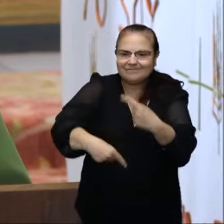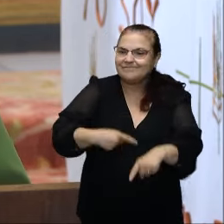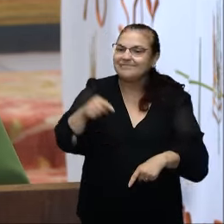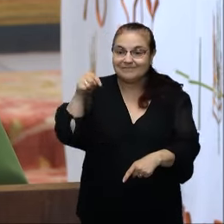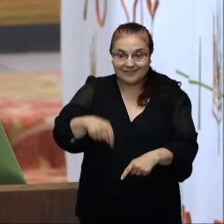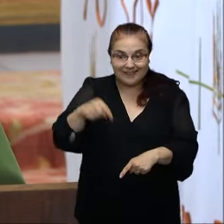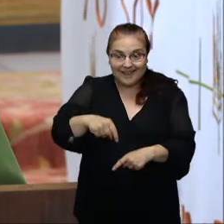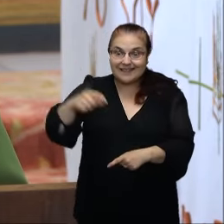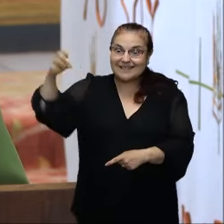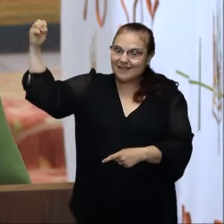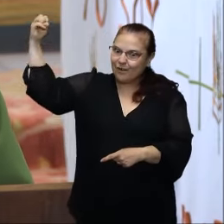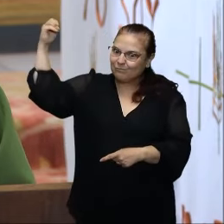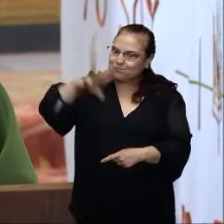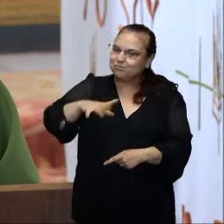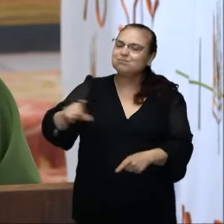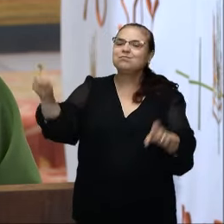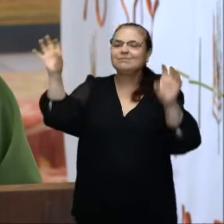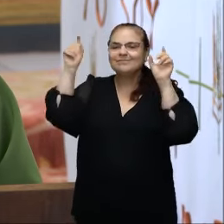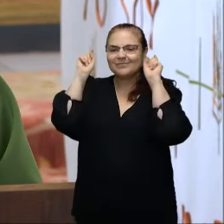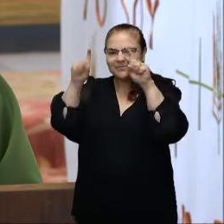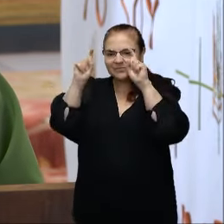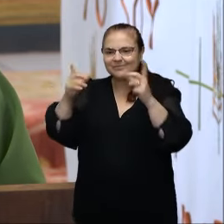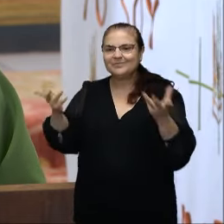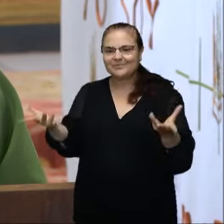esta luminosa enseñanza.